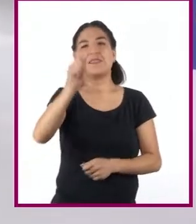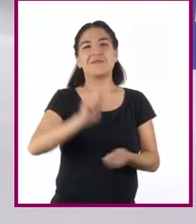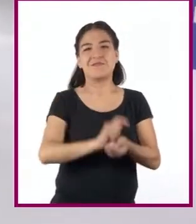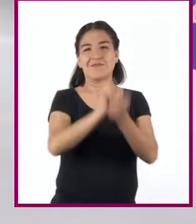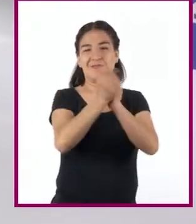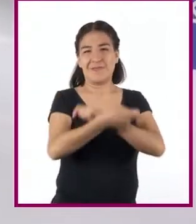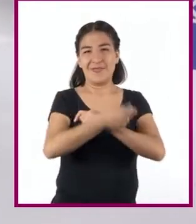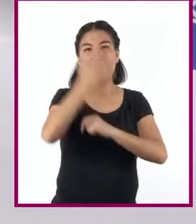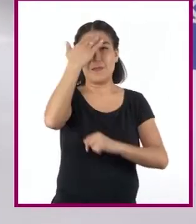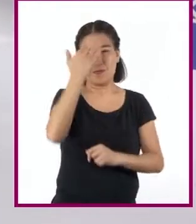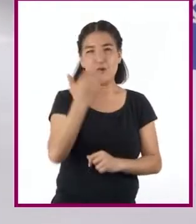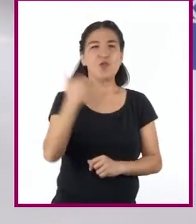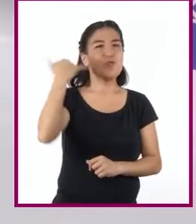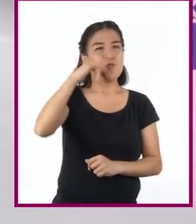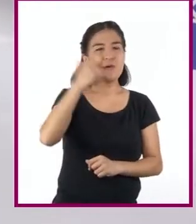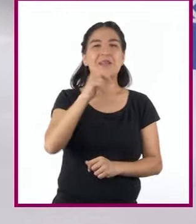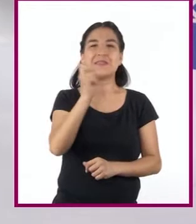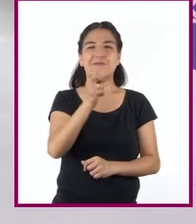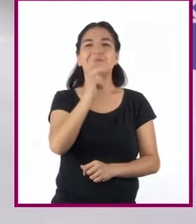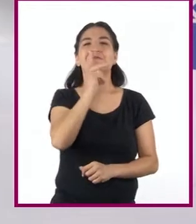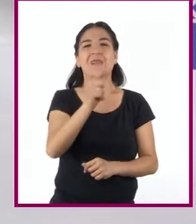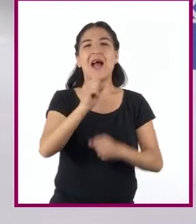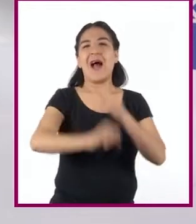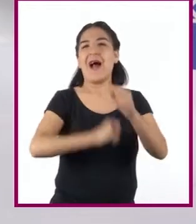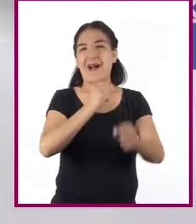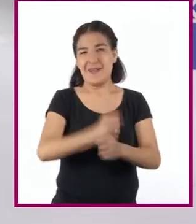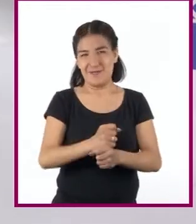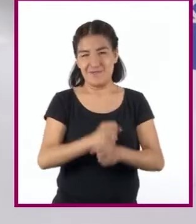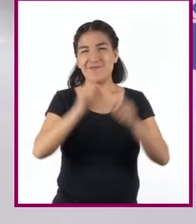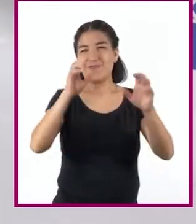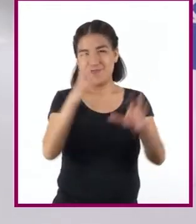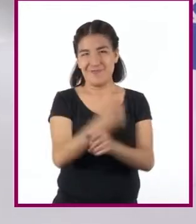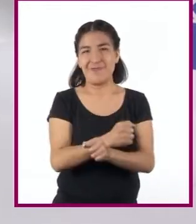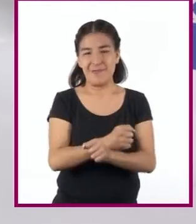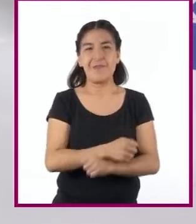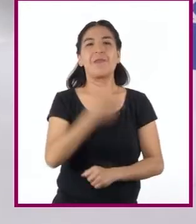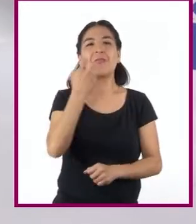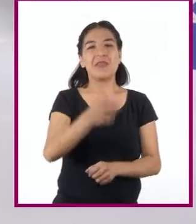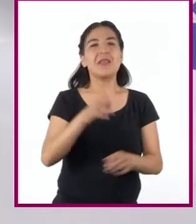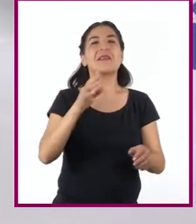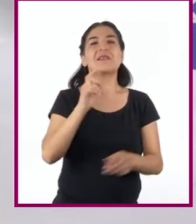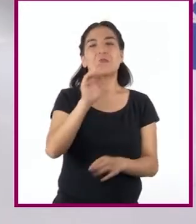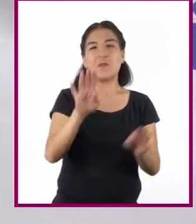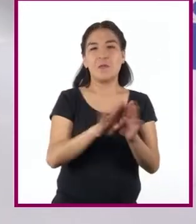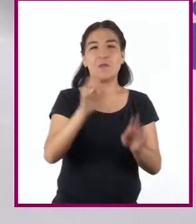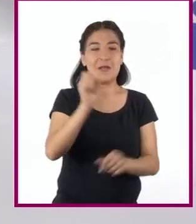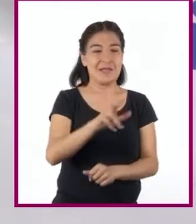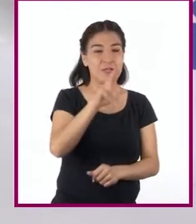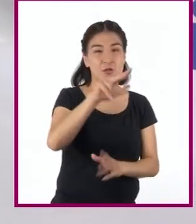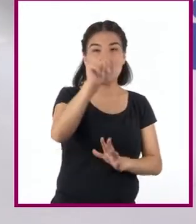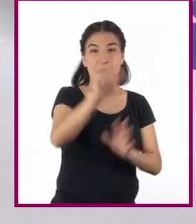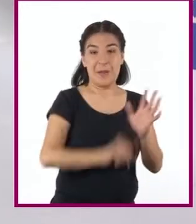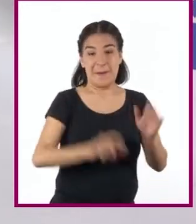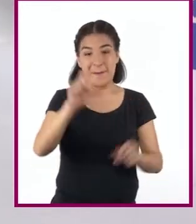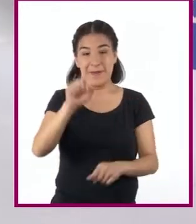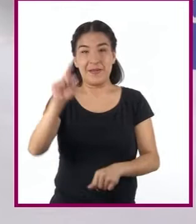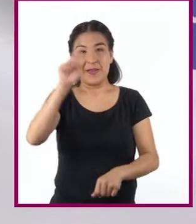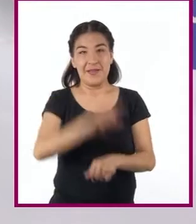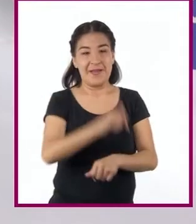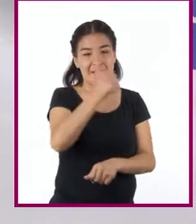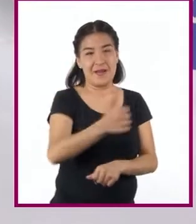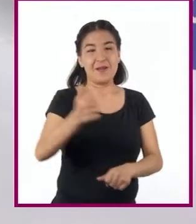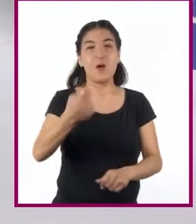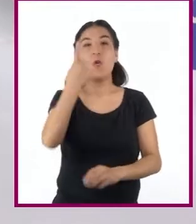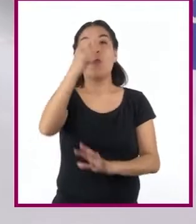idioma maya yucateco. El Haaf está compuesto por 18 meses de 20 días cada uno, más un mes que